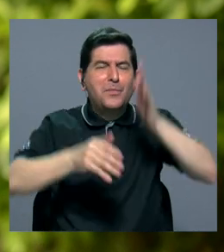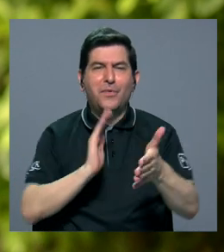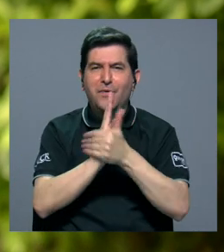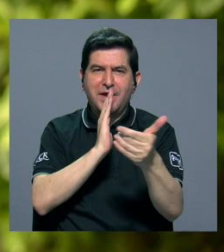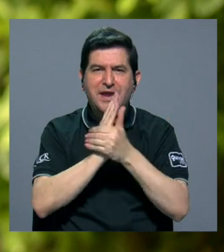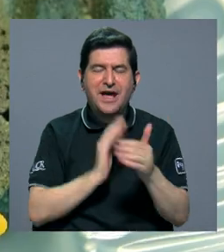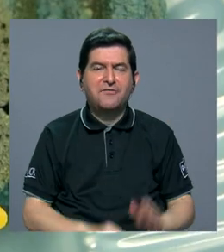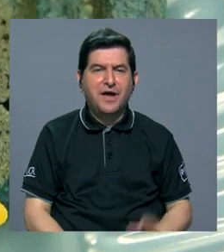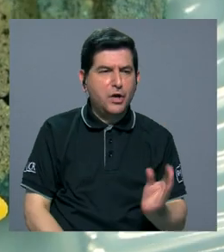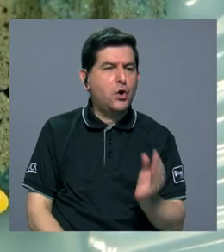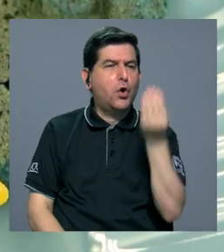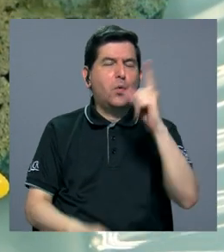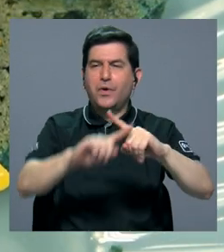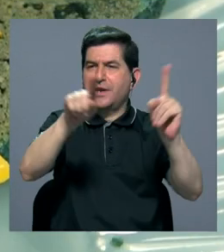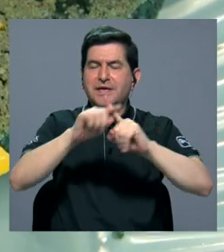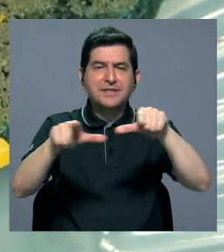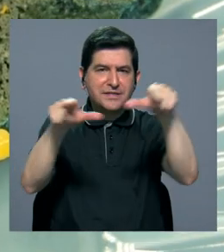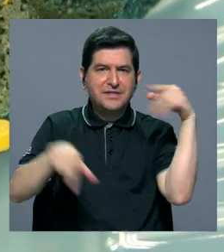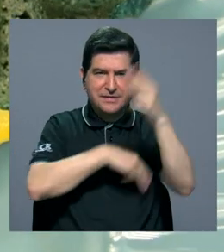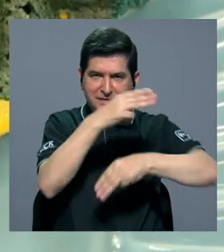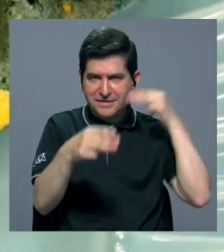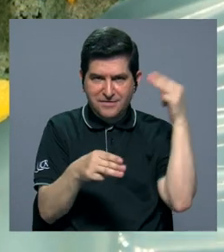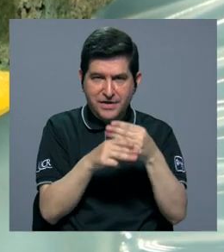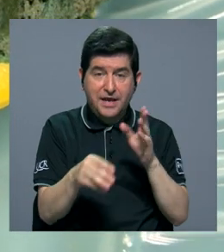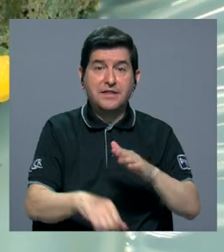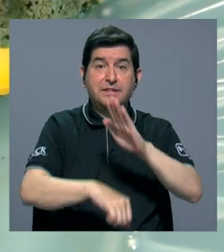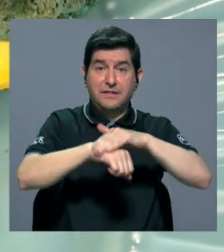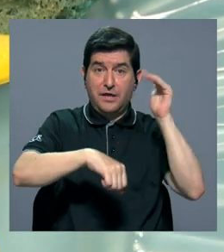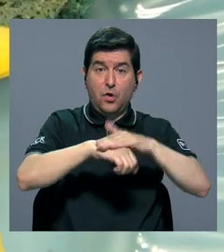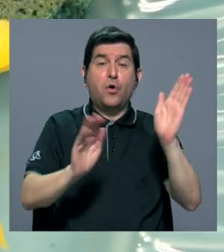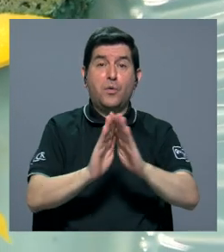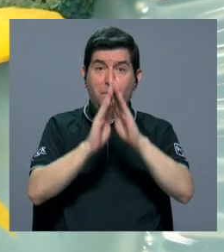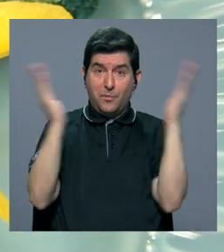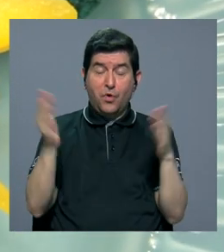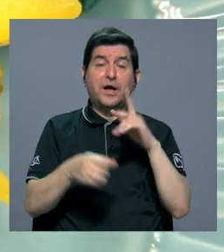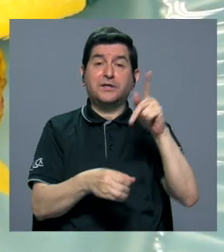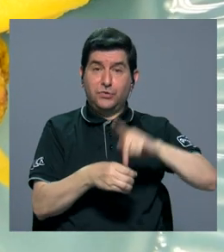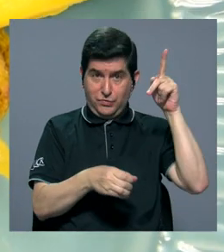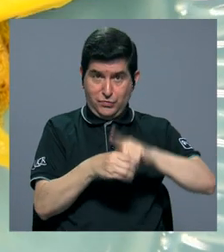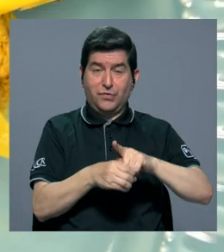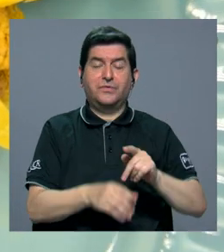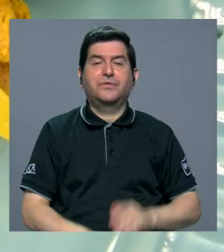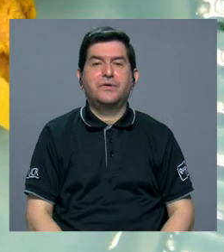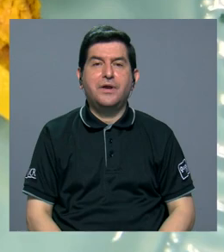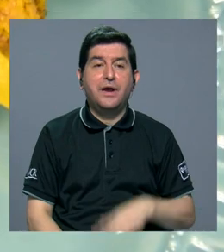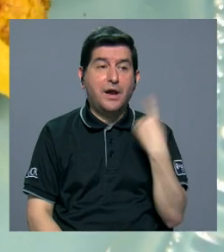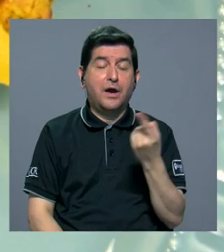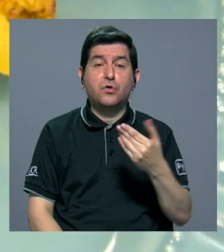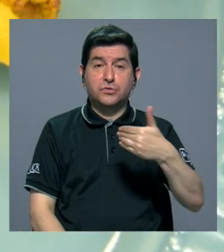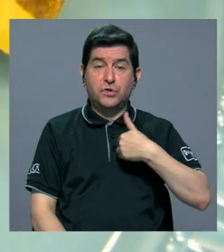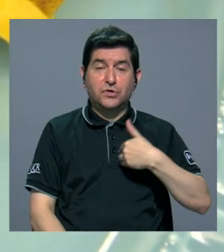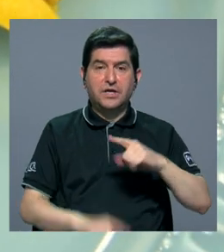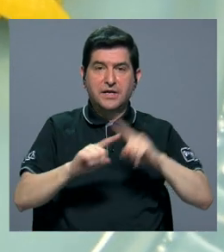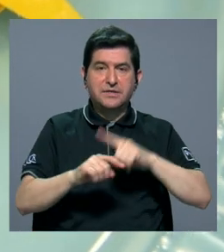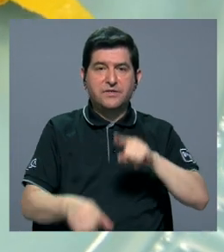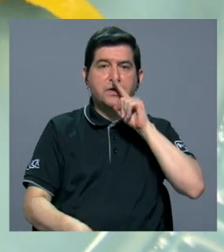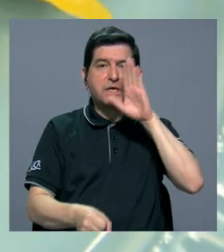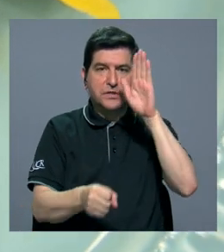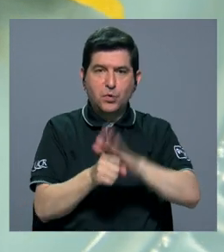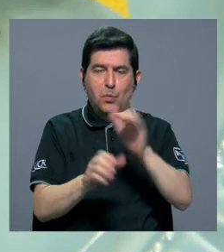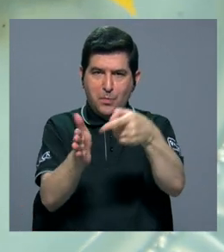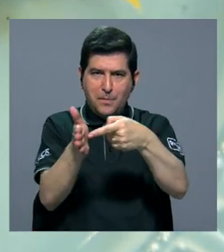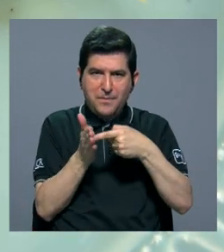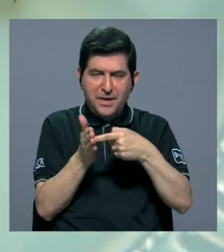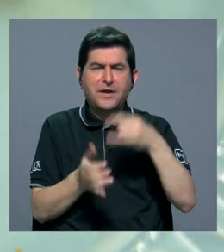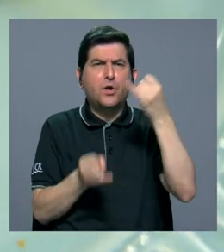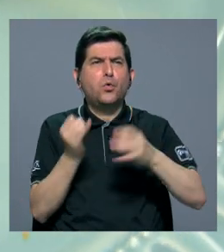talento de esos muchachos que están en diferentes partes del mundo. una convocatoria abierta a la que ellos pueden participar con sólo cumplir una serie de requisitos. En